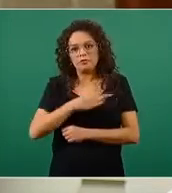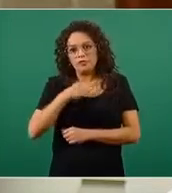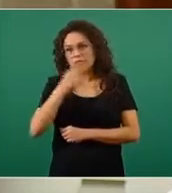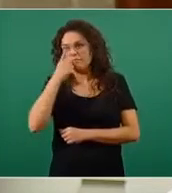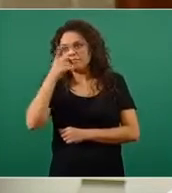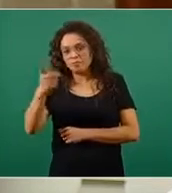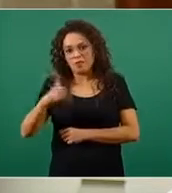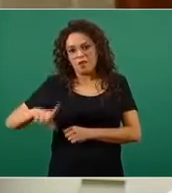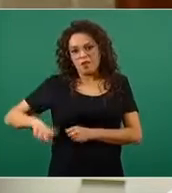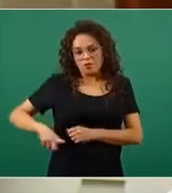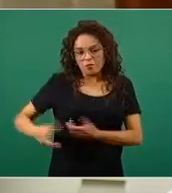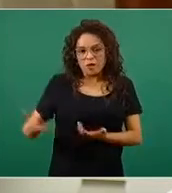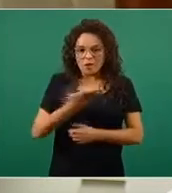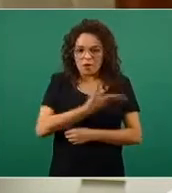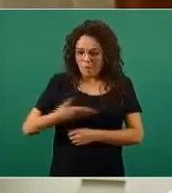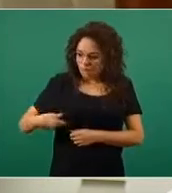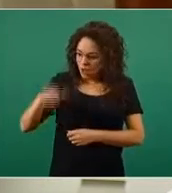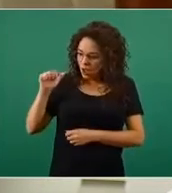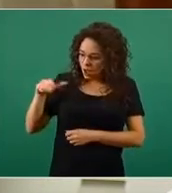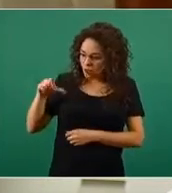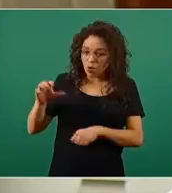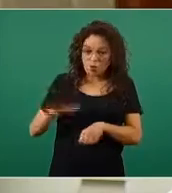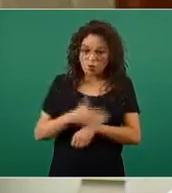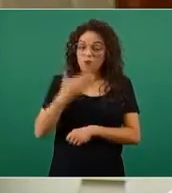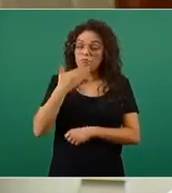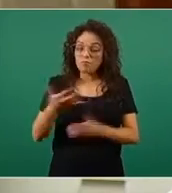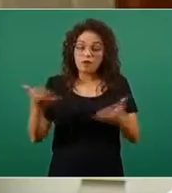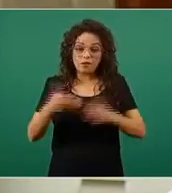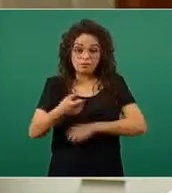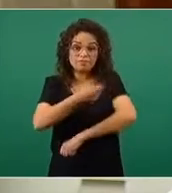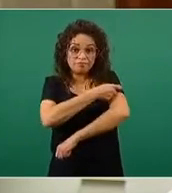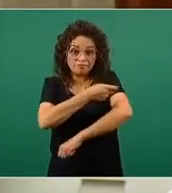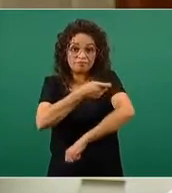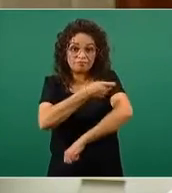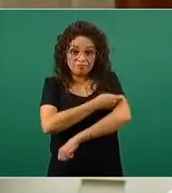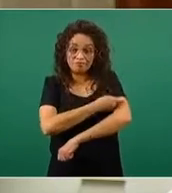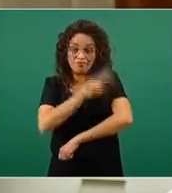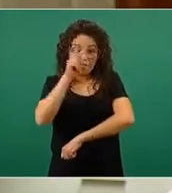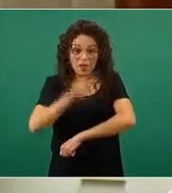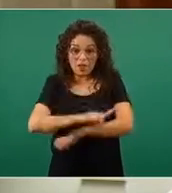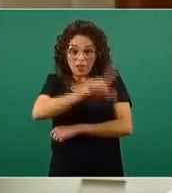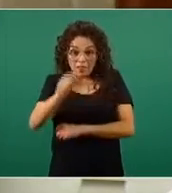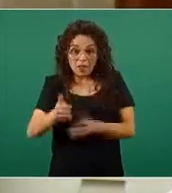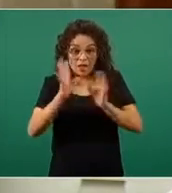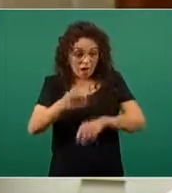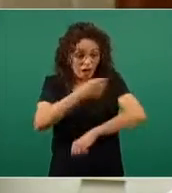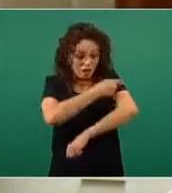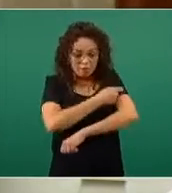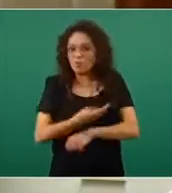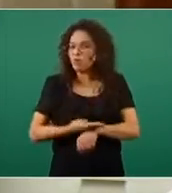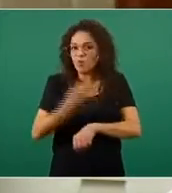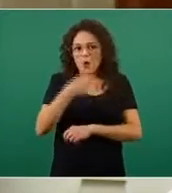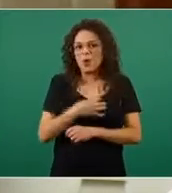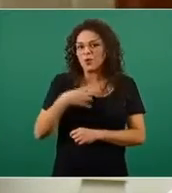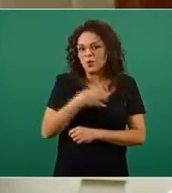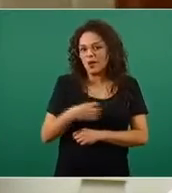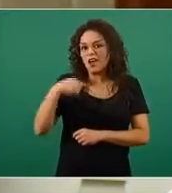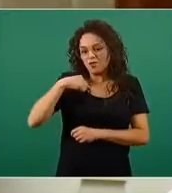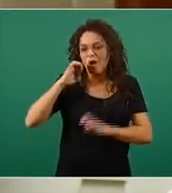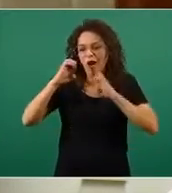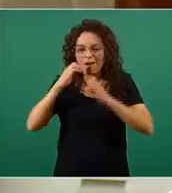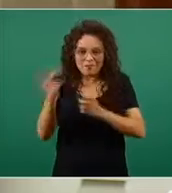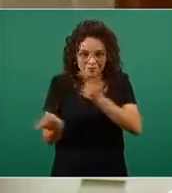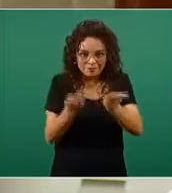la vacunación y cómo se está llevando a cabo. Están muy contentas las personas después de vacunarse, bueno, las que me han tocado. Pero en realidad se